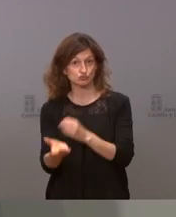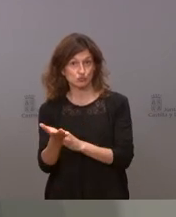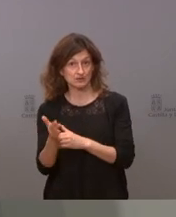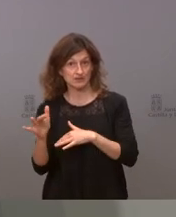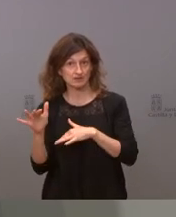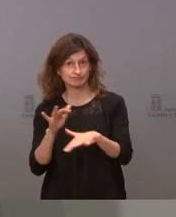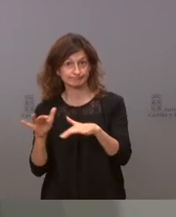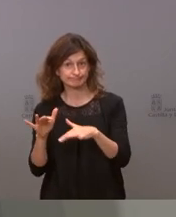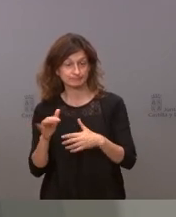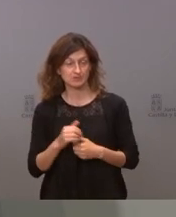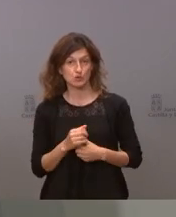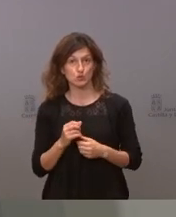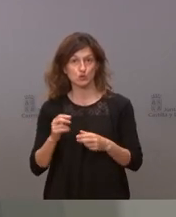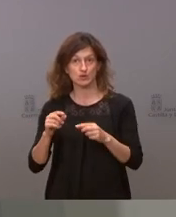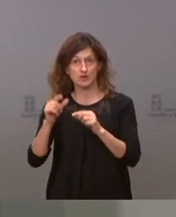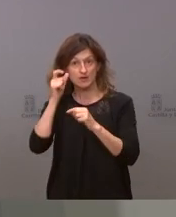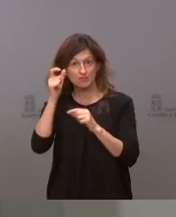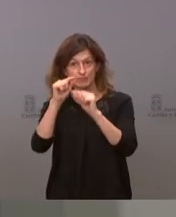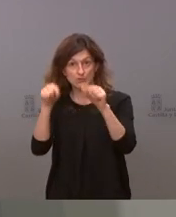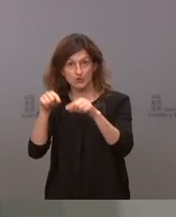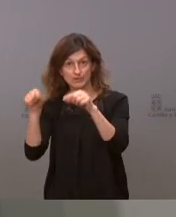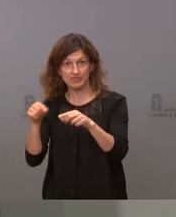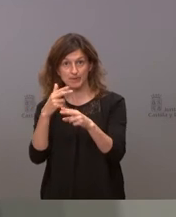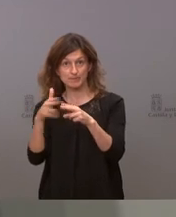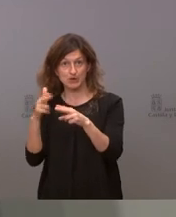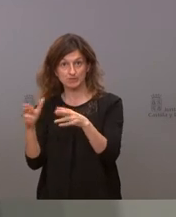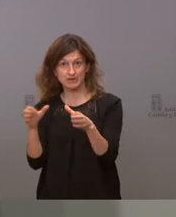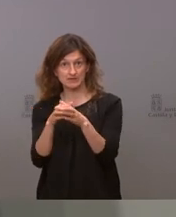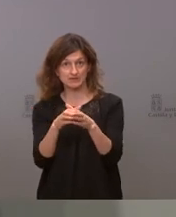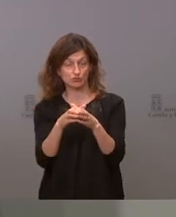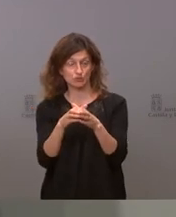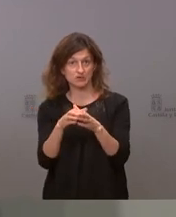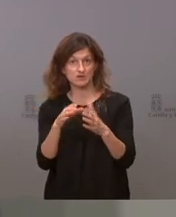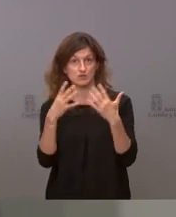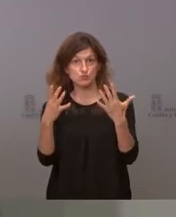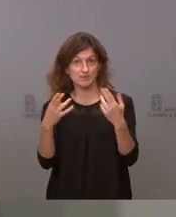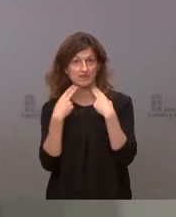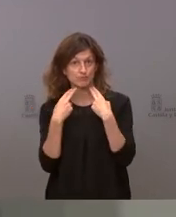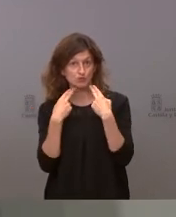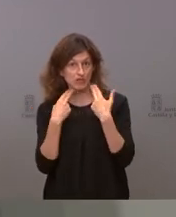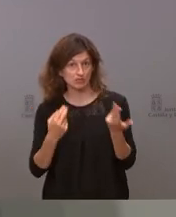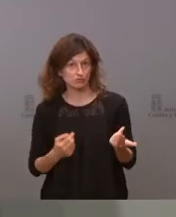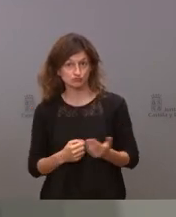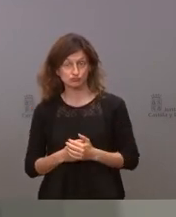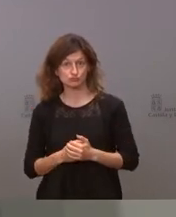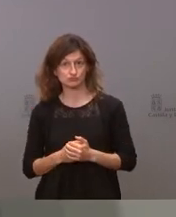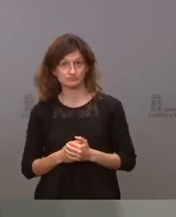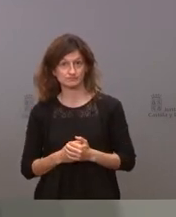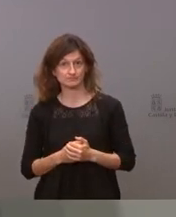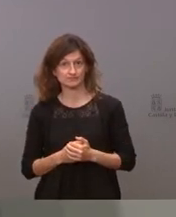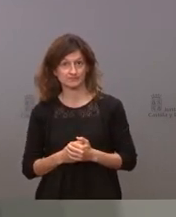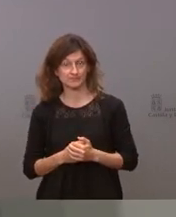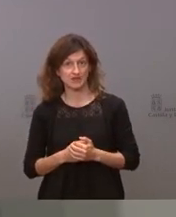un partido provincial en cada provincia de nuestra comunidad y nueve diputados en el